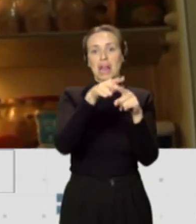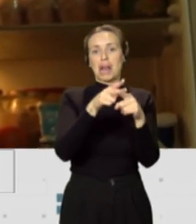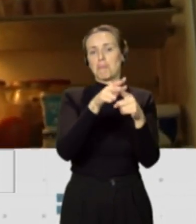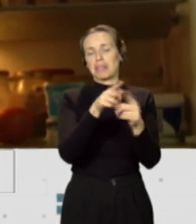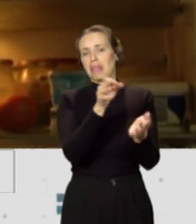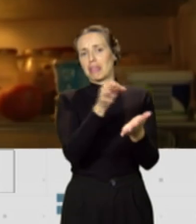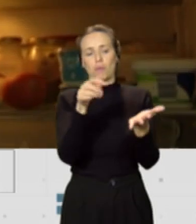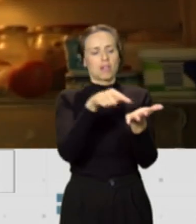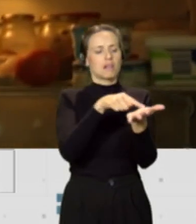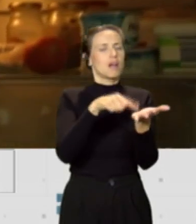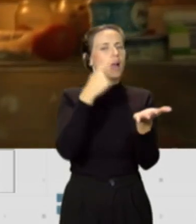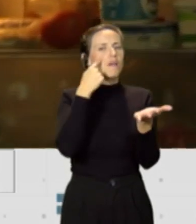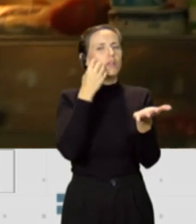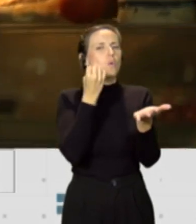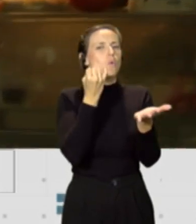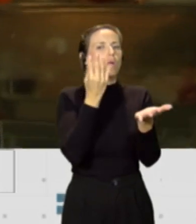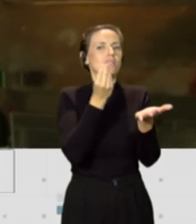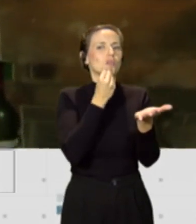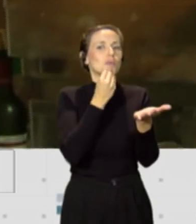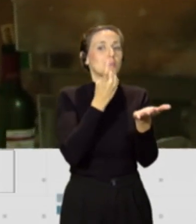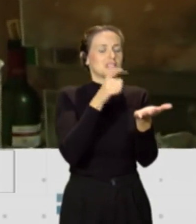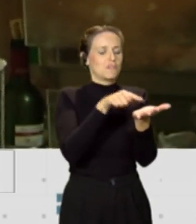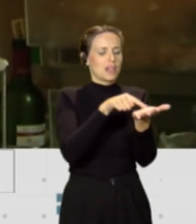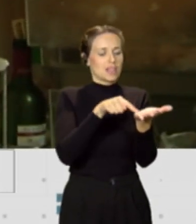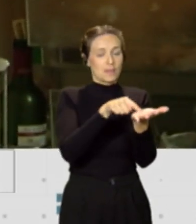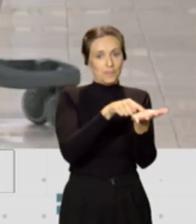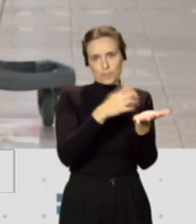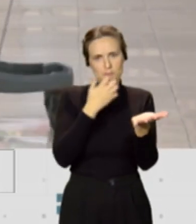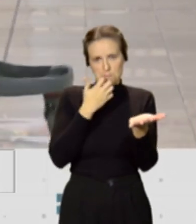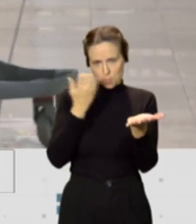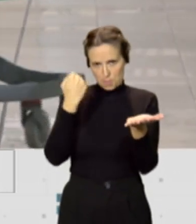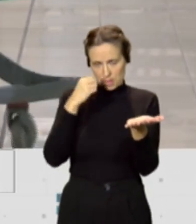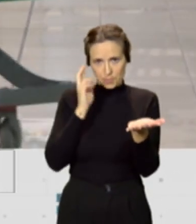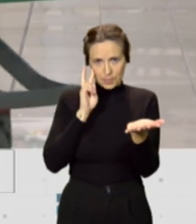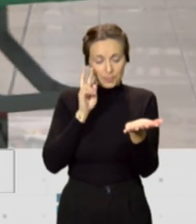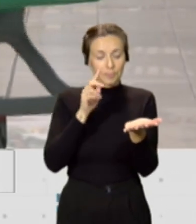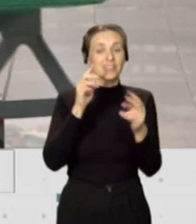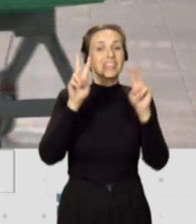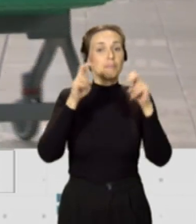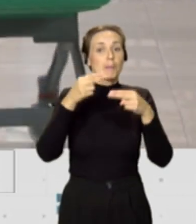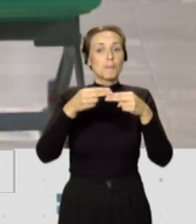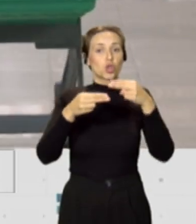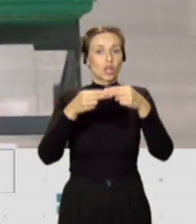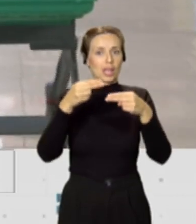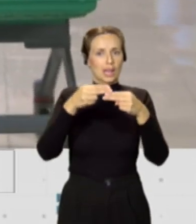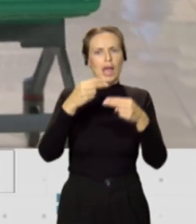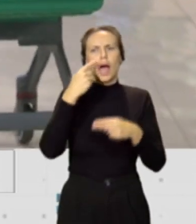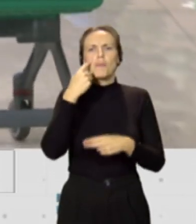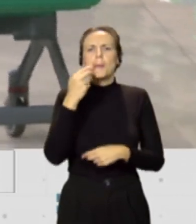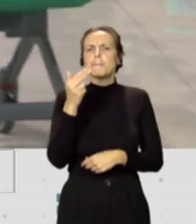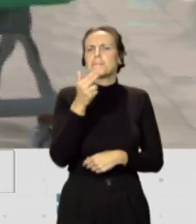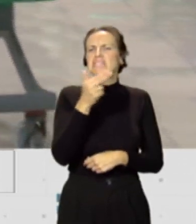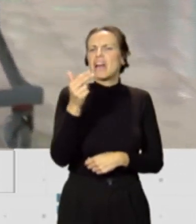identificar la cantidad real de alimentos que tenemos que comer. Un ejemplo práctico es el de las proteínas, ¿no? ¿Qué cantidad de